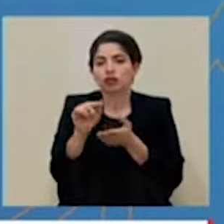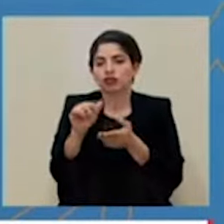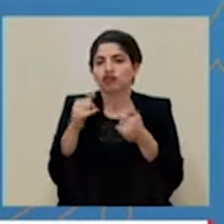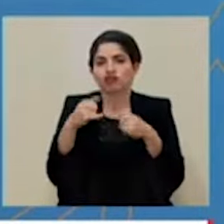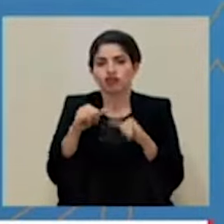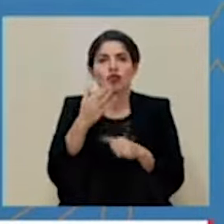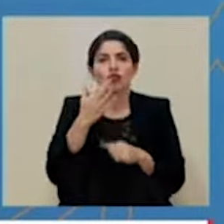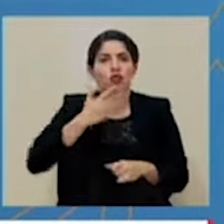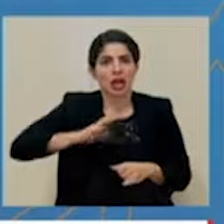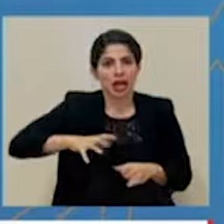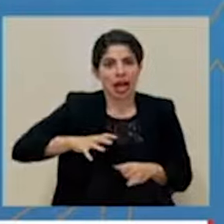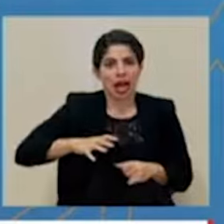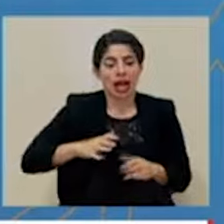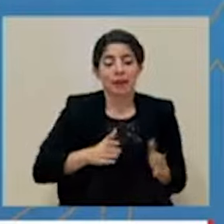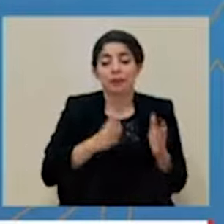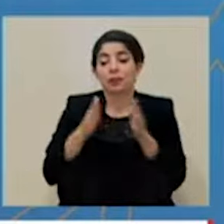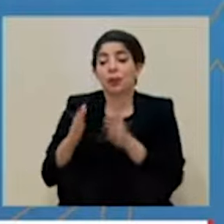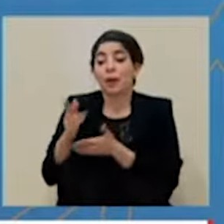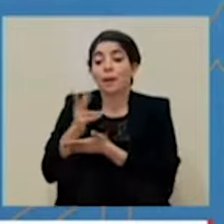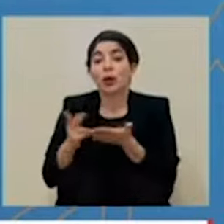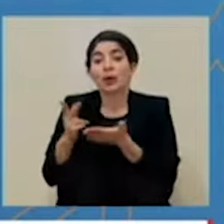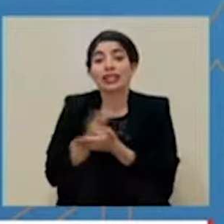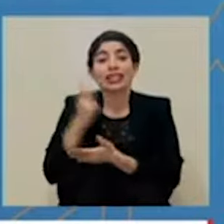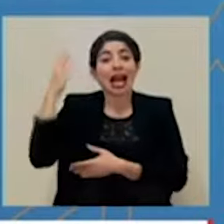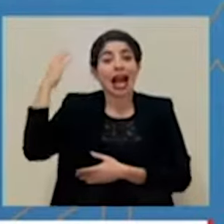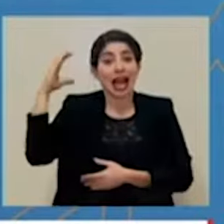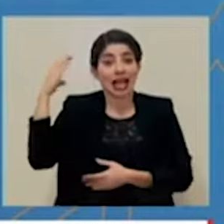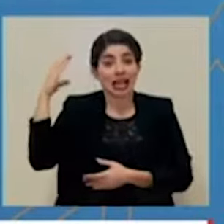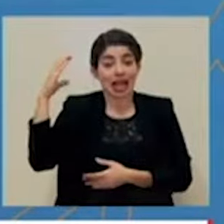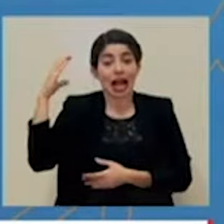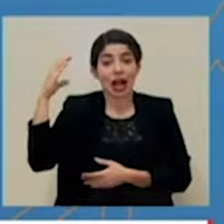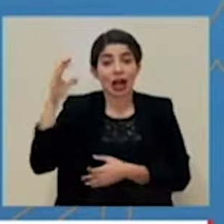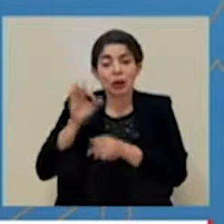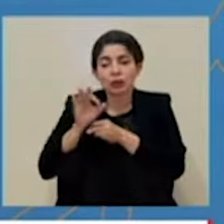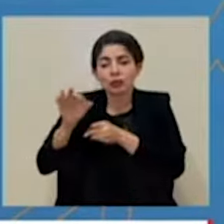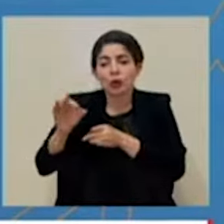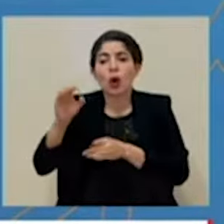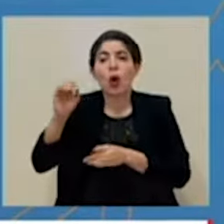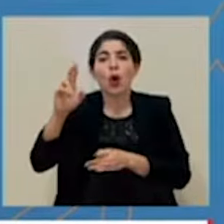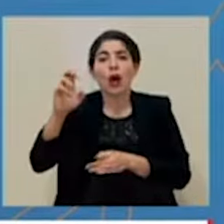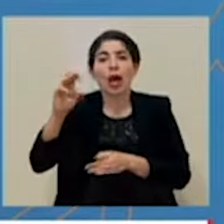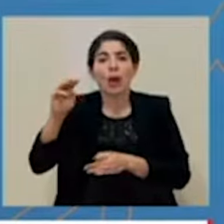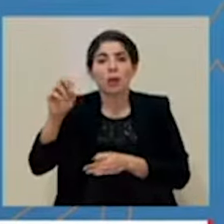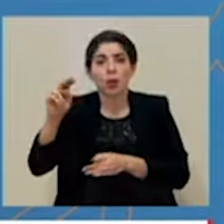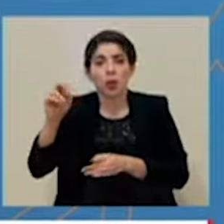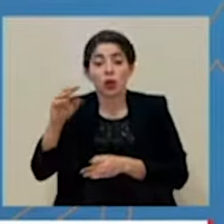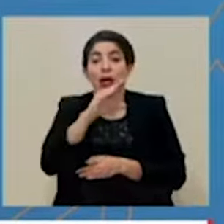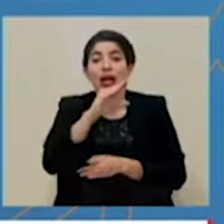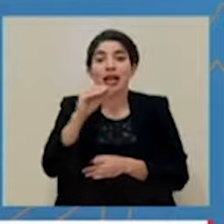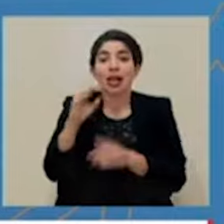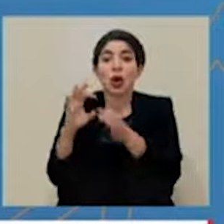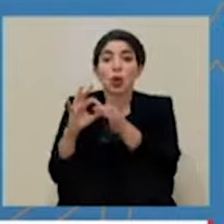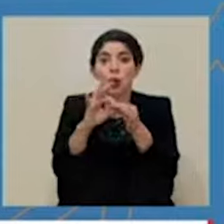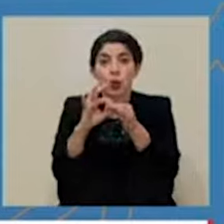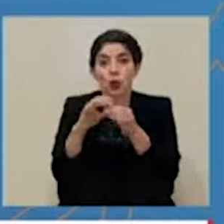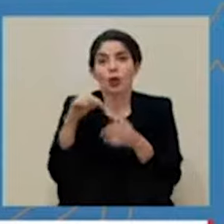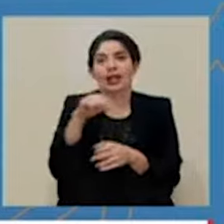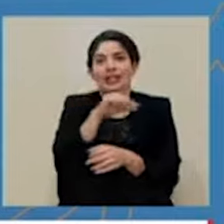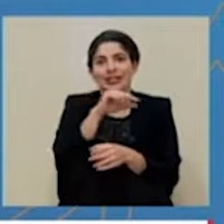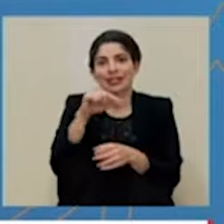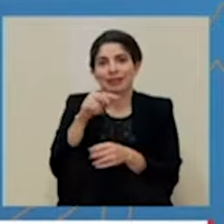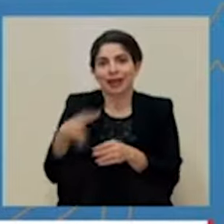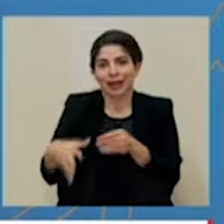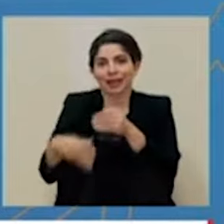de alerta naranja. Para la provincia de Cartago, el cantón de Oriamuno y la Unión, que es que ingresa en esta semana.